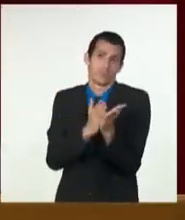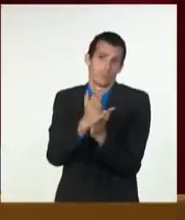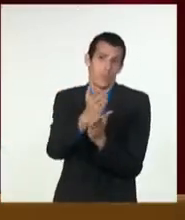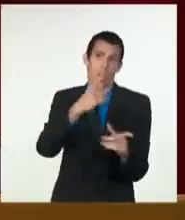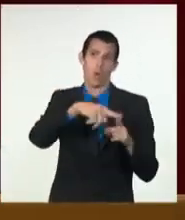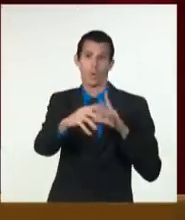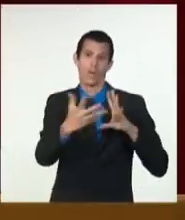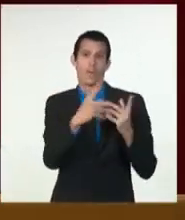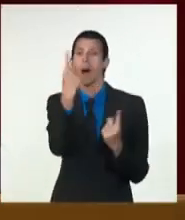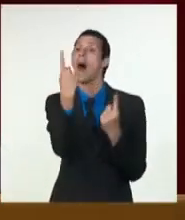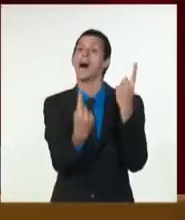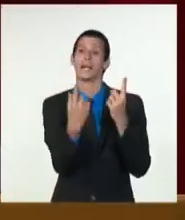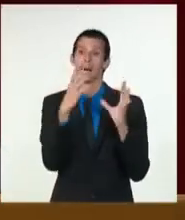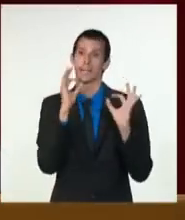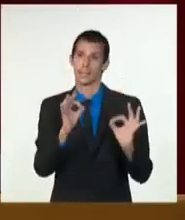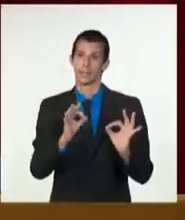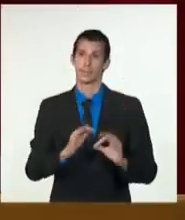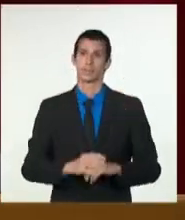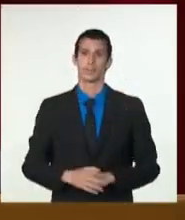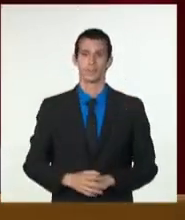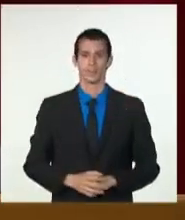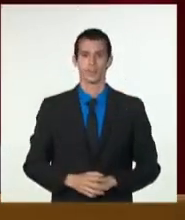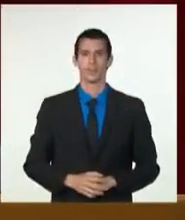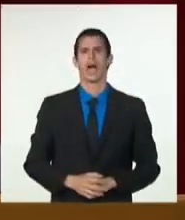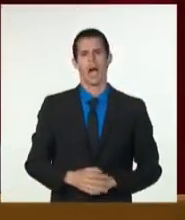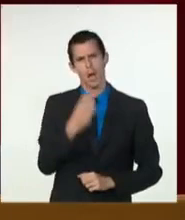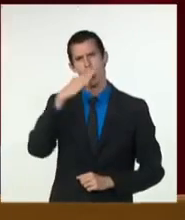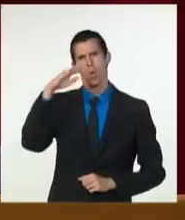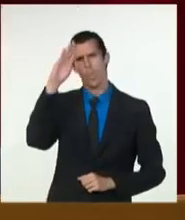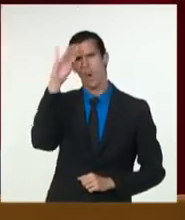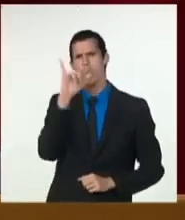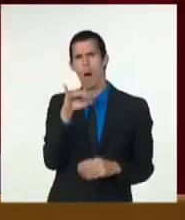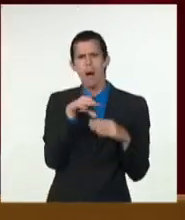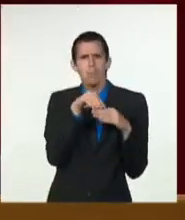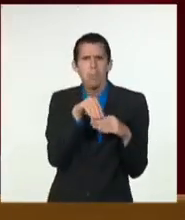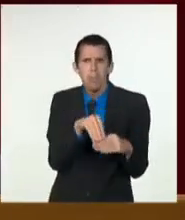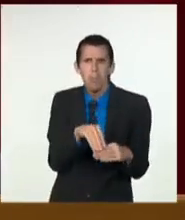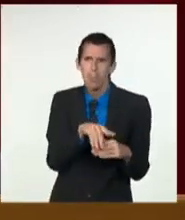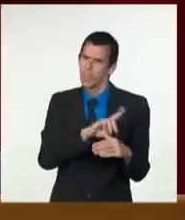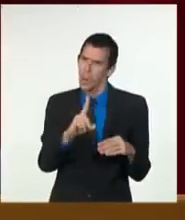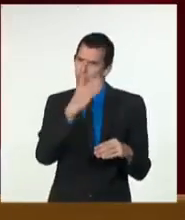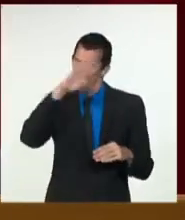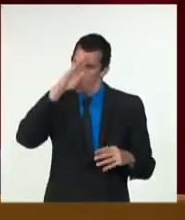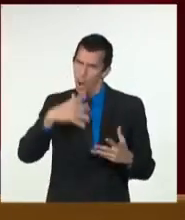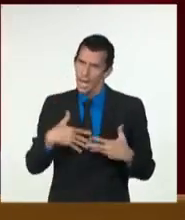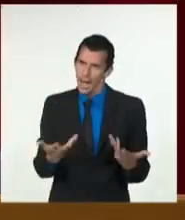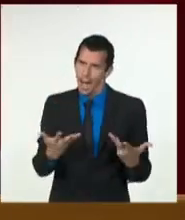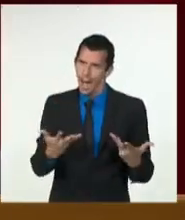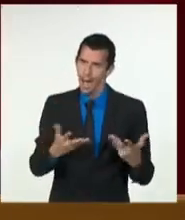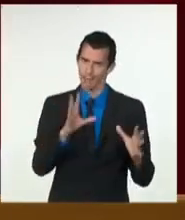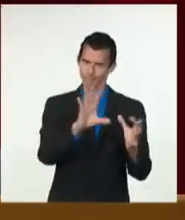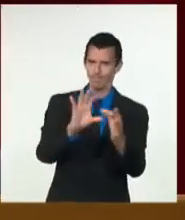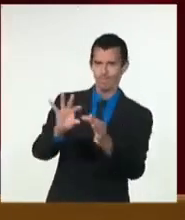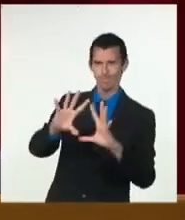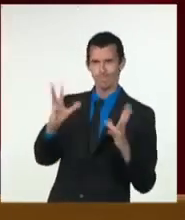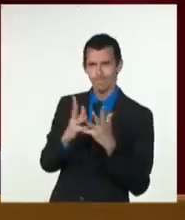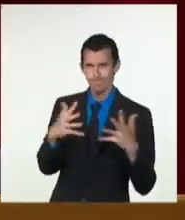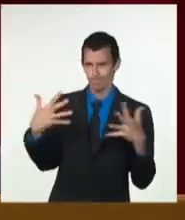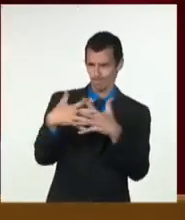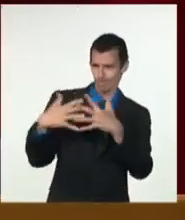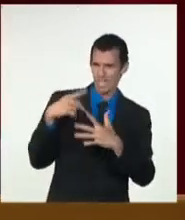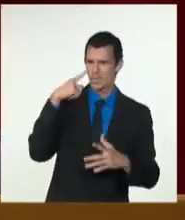región y el resto del mundo en cumbres, conferencias o reuniones bilaterales, hemos encontrado respeto,